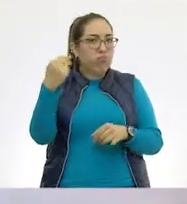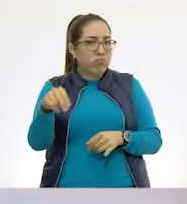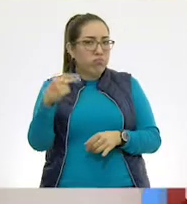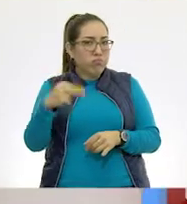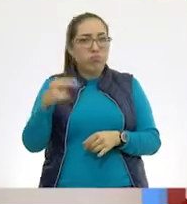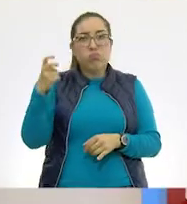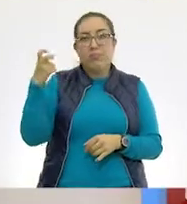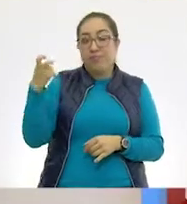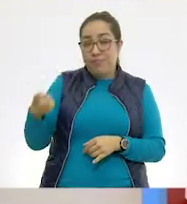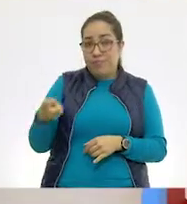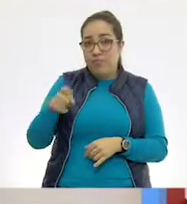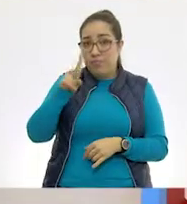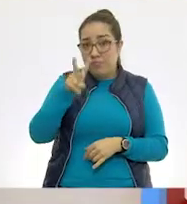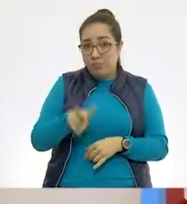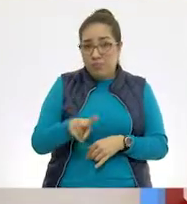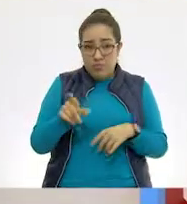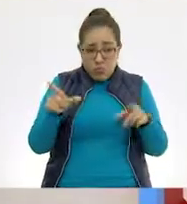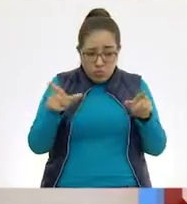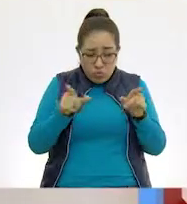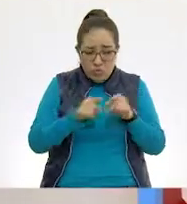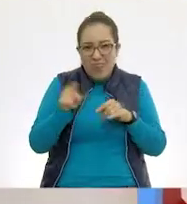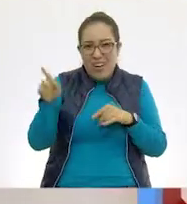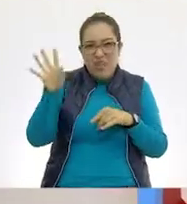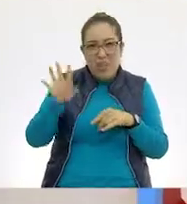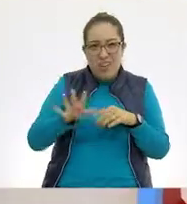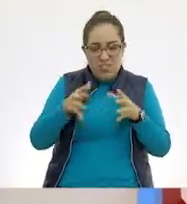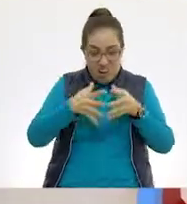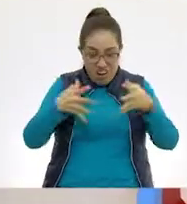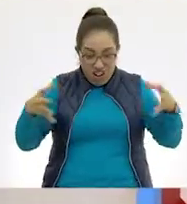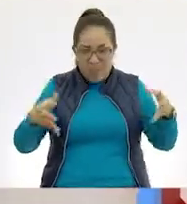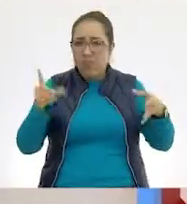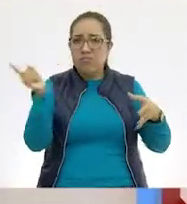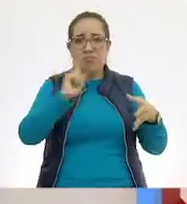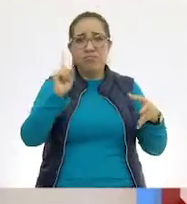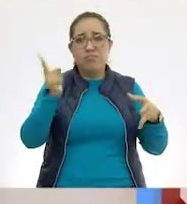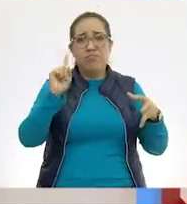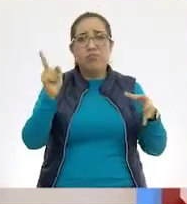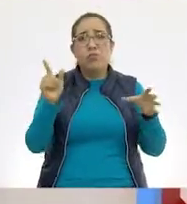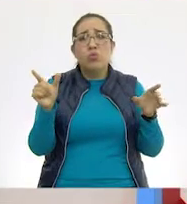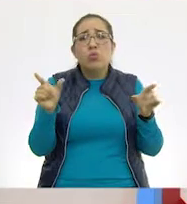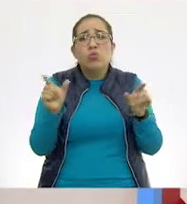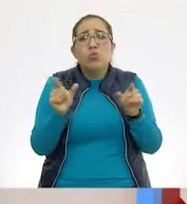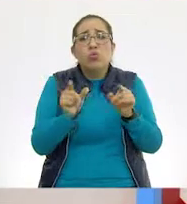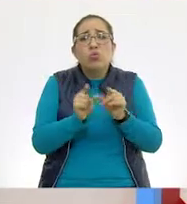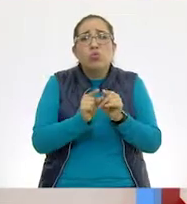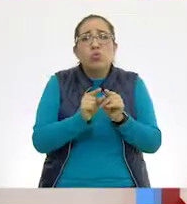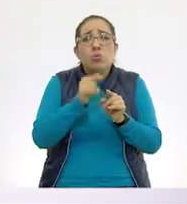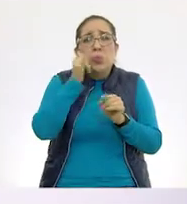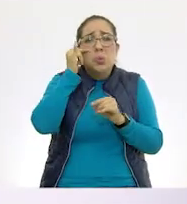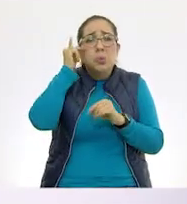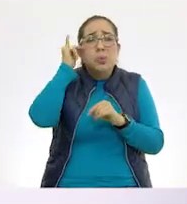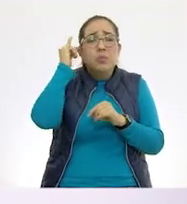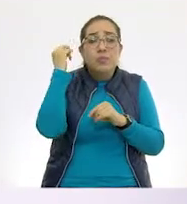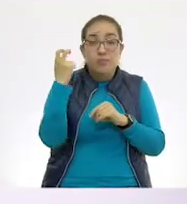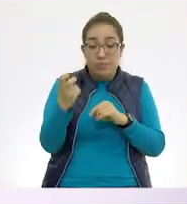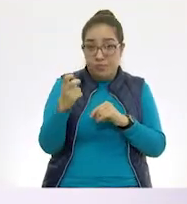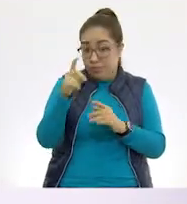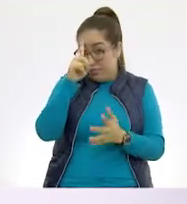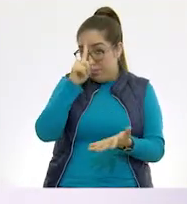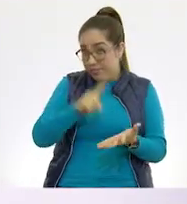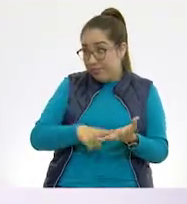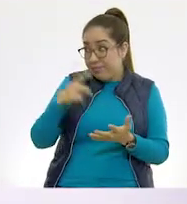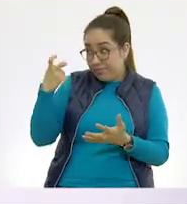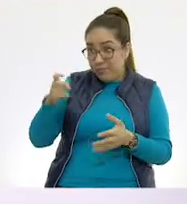son muy pequeñitas. A pesar de que en la foto se pueden ver grandes, son animales muy pequeños. Entonces, si esta